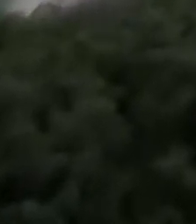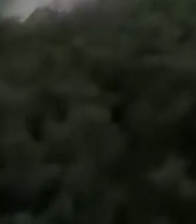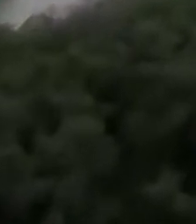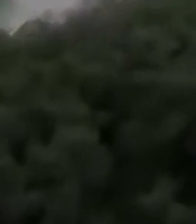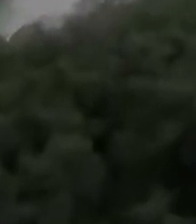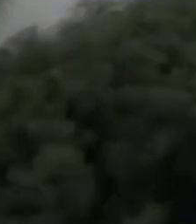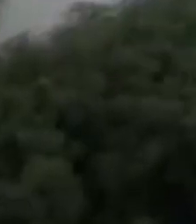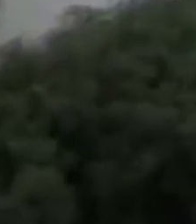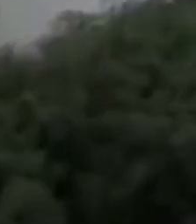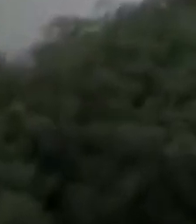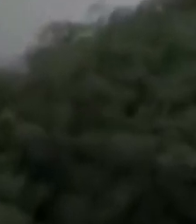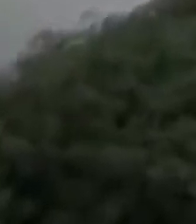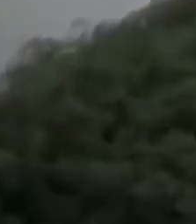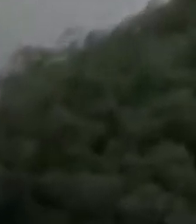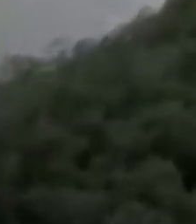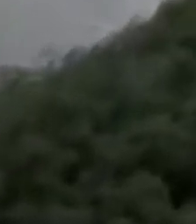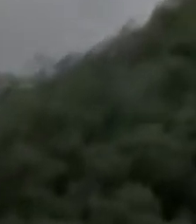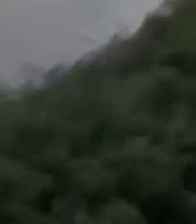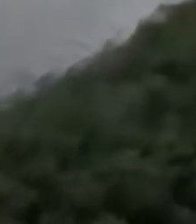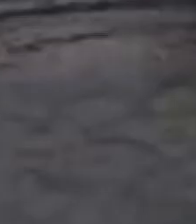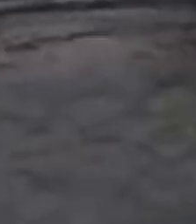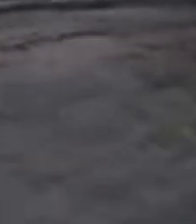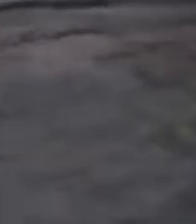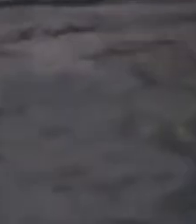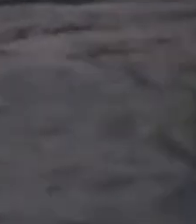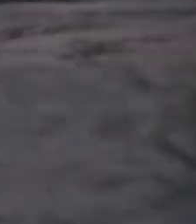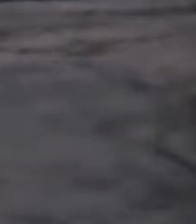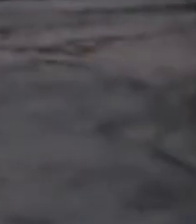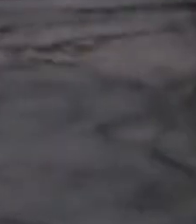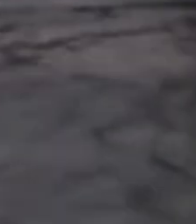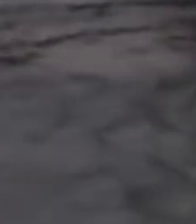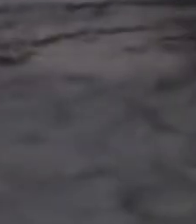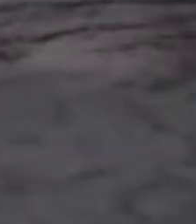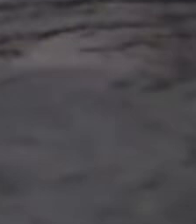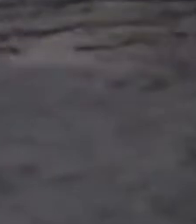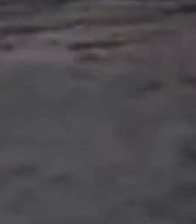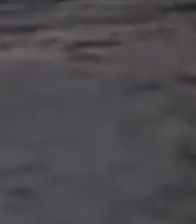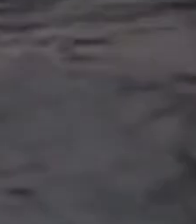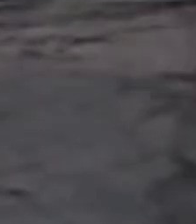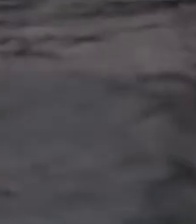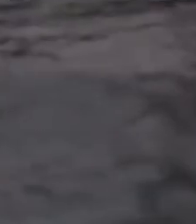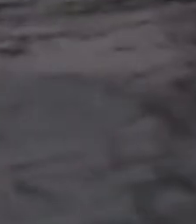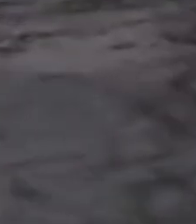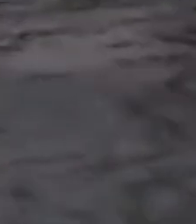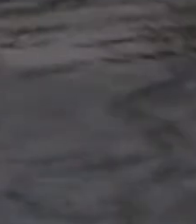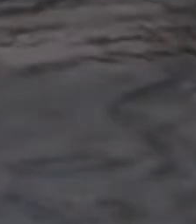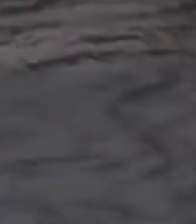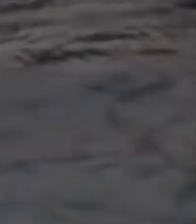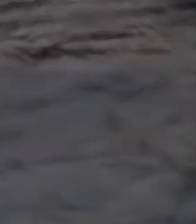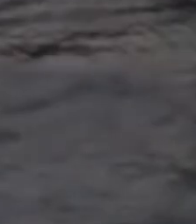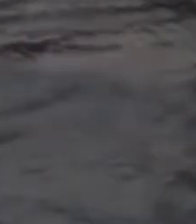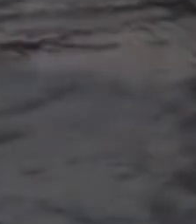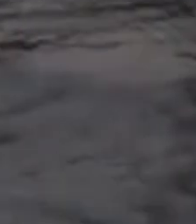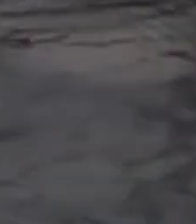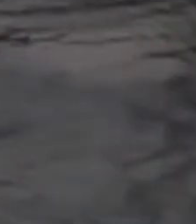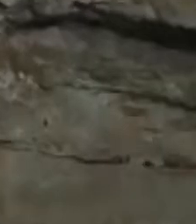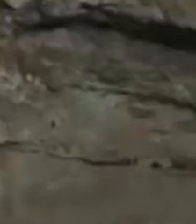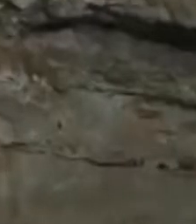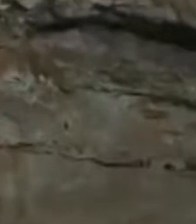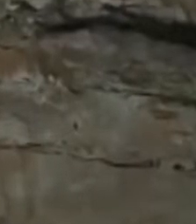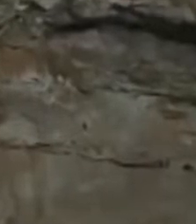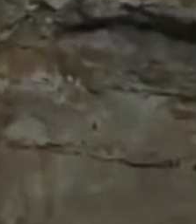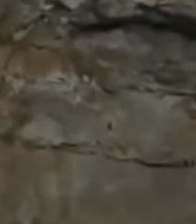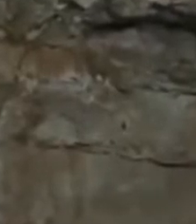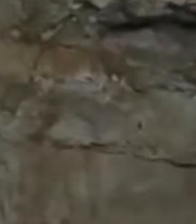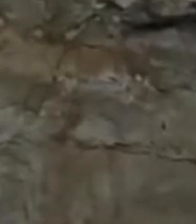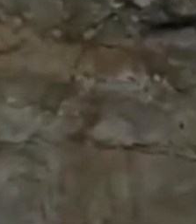humano. Su impacto elevó la superficie terrestre, formando una llanura, la península de Yucatán y una extensa